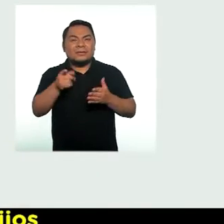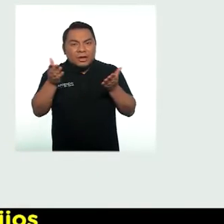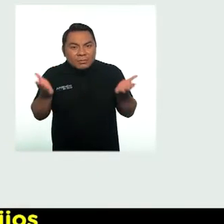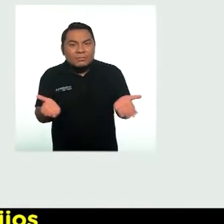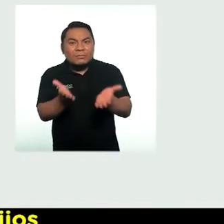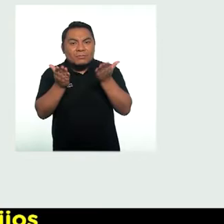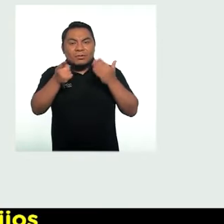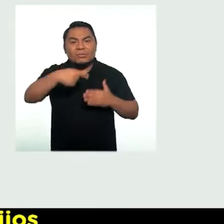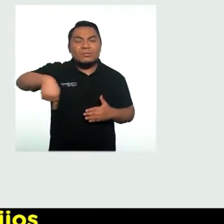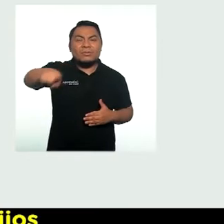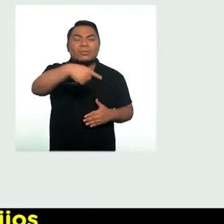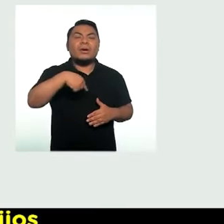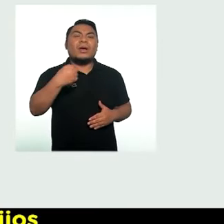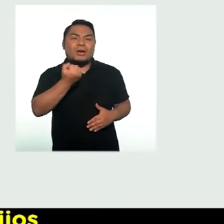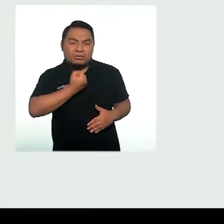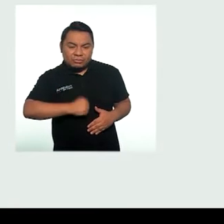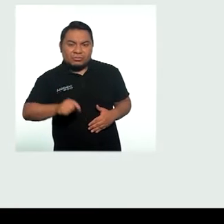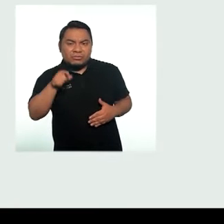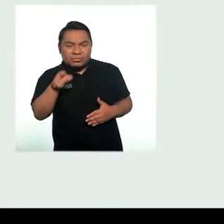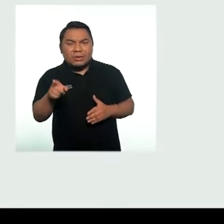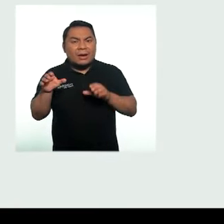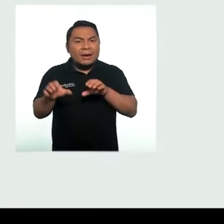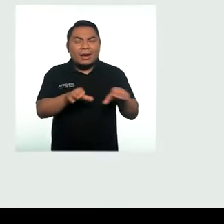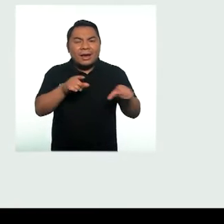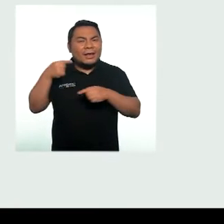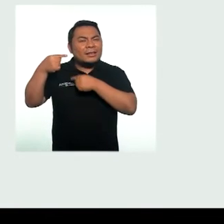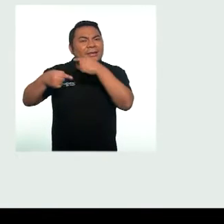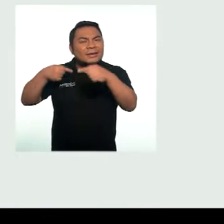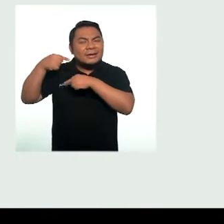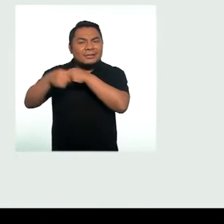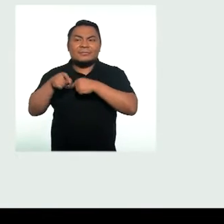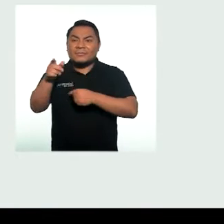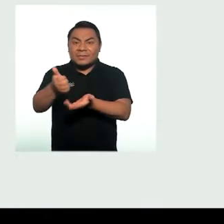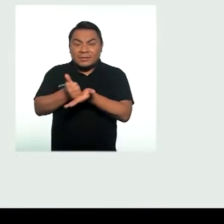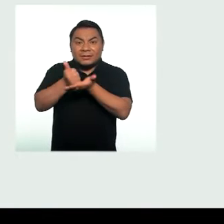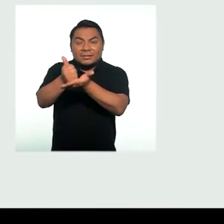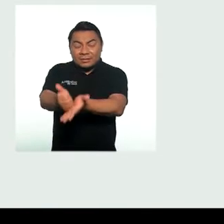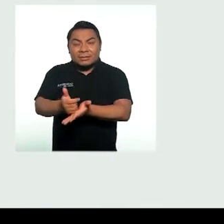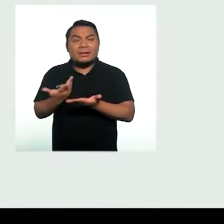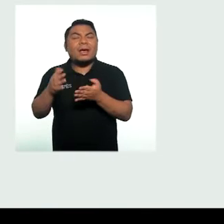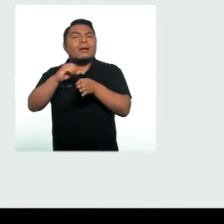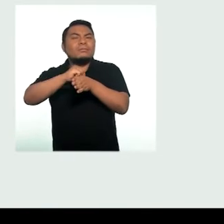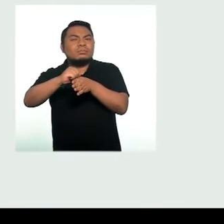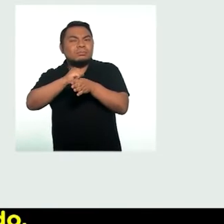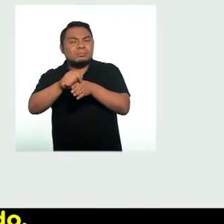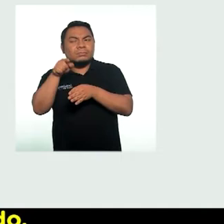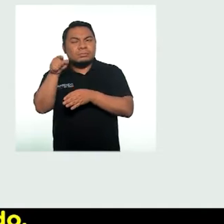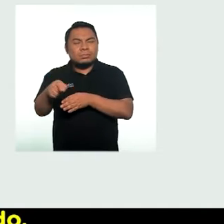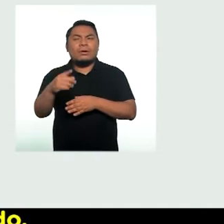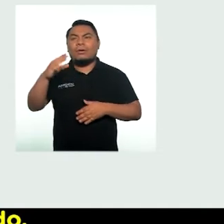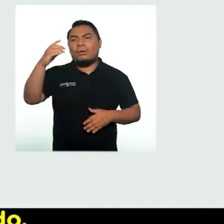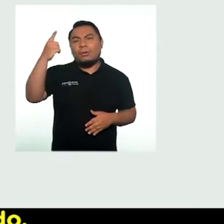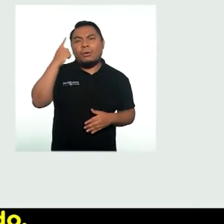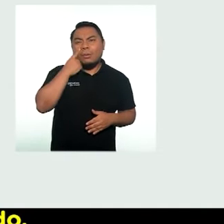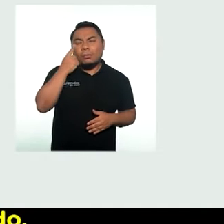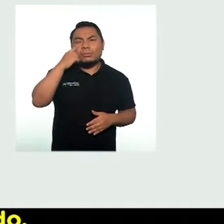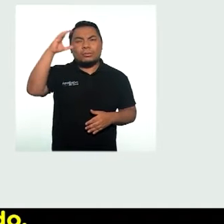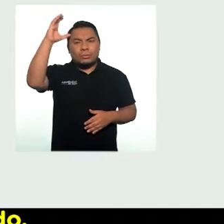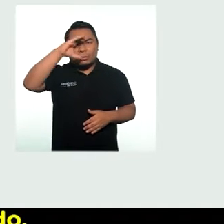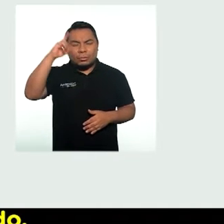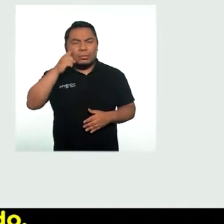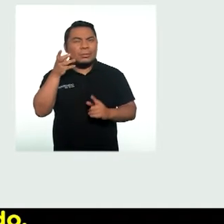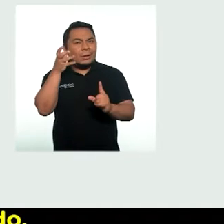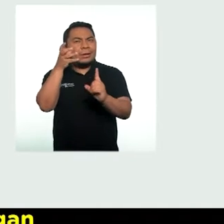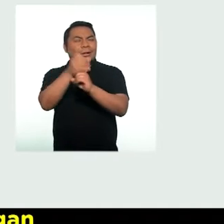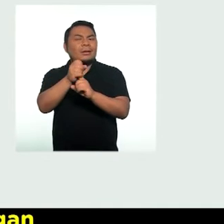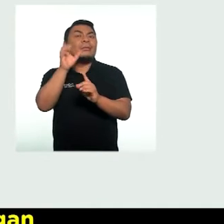Motivemos a nuestras hijas y nuestros hijos en sus actividades diarias. Ayudemos a poner en práctica los conocimientos que